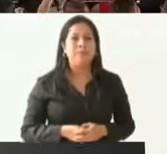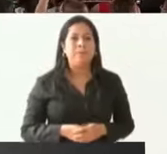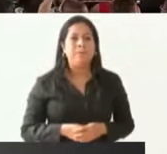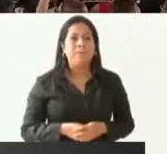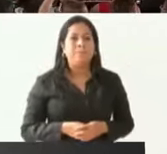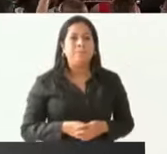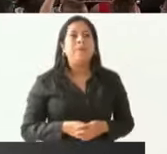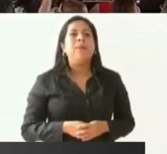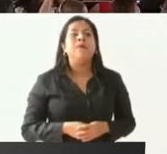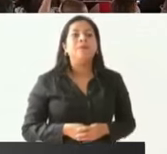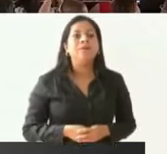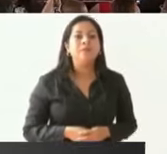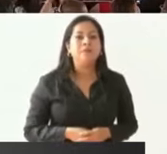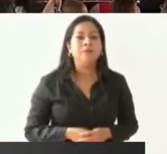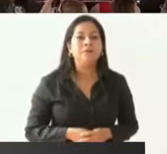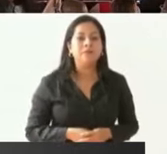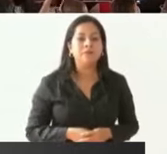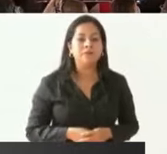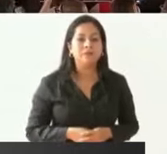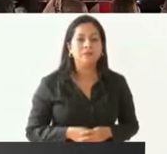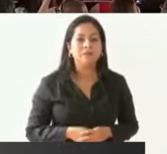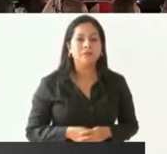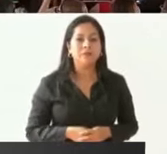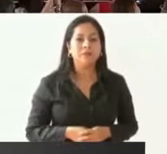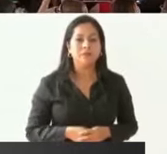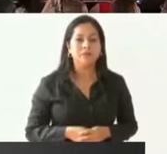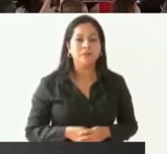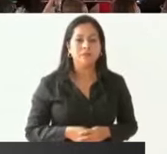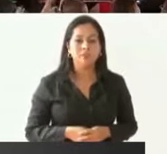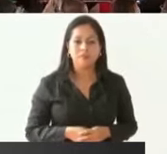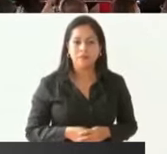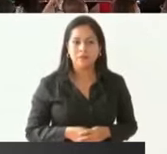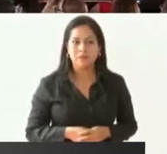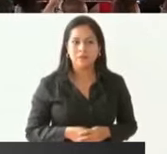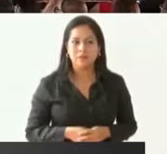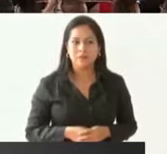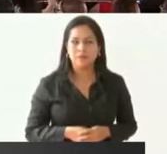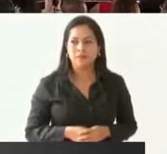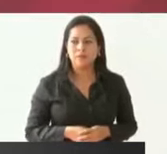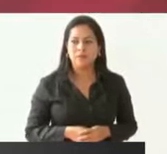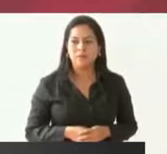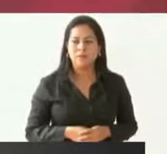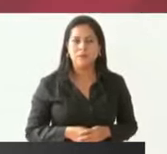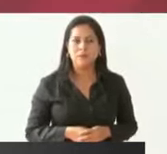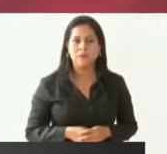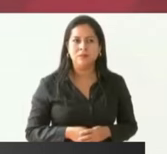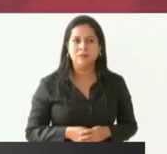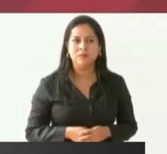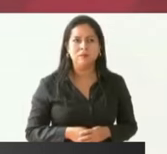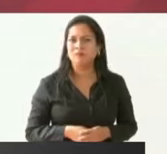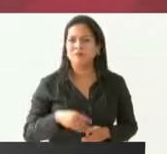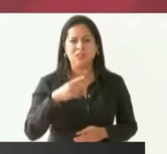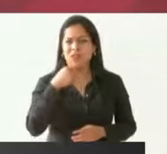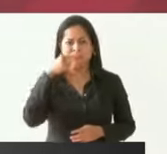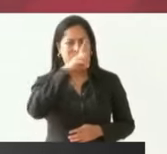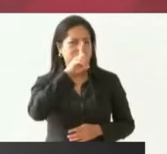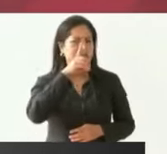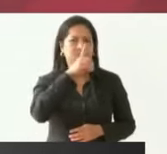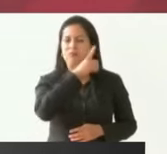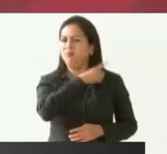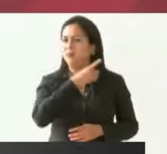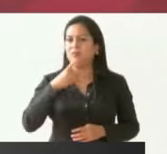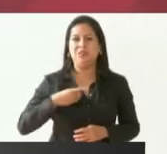ya ni debería yo de decirlo pero no está de más